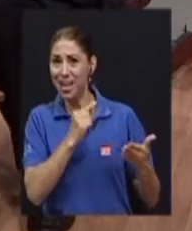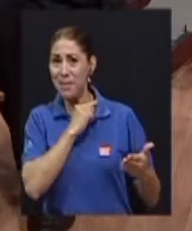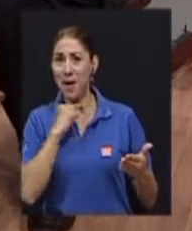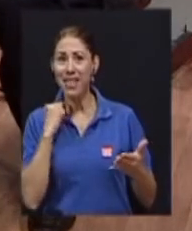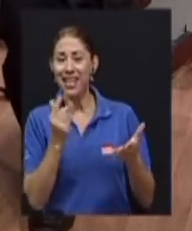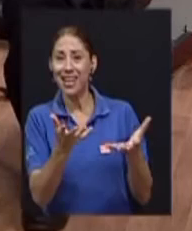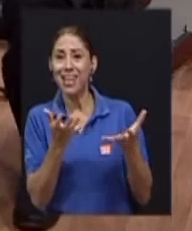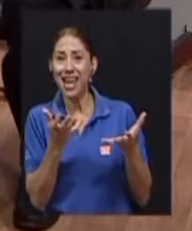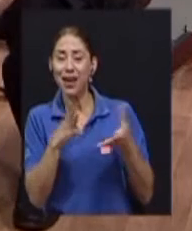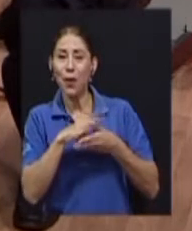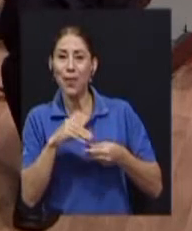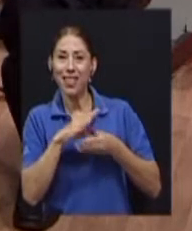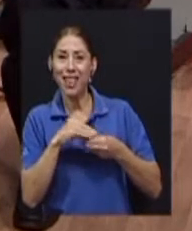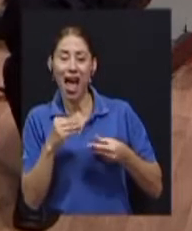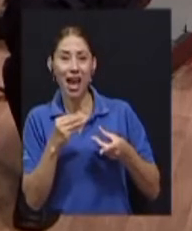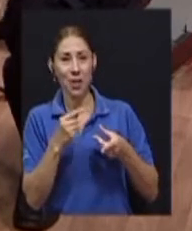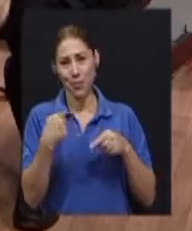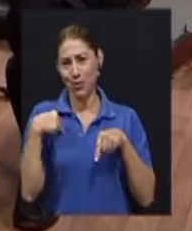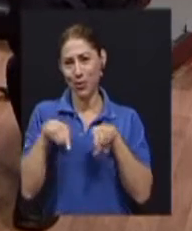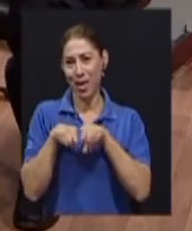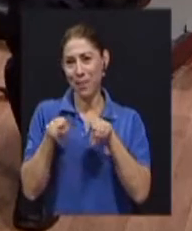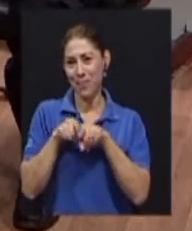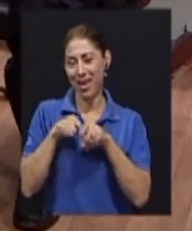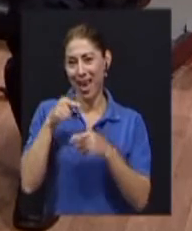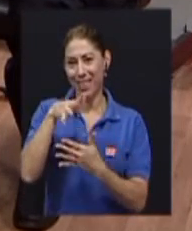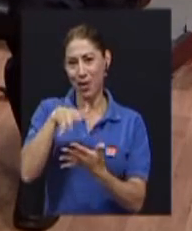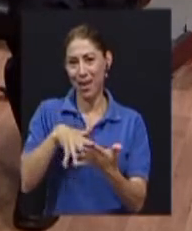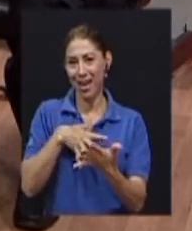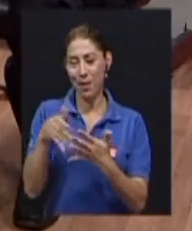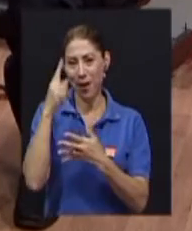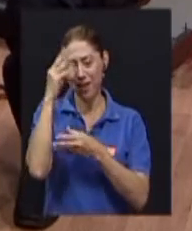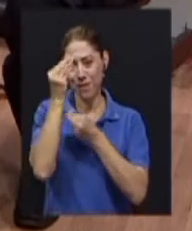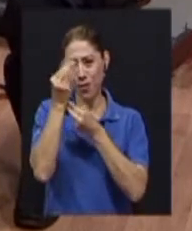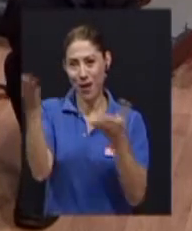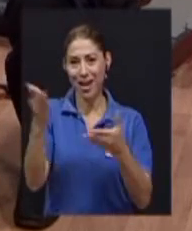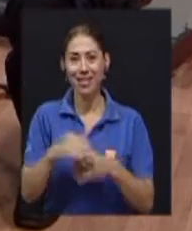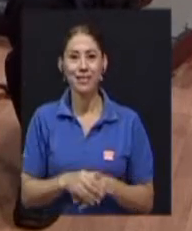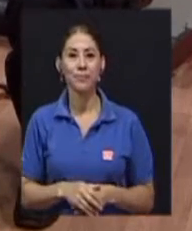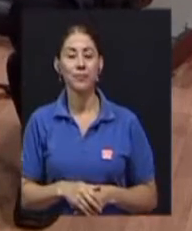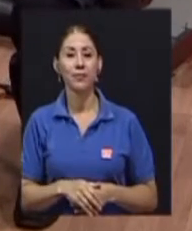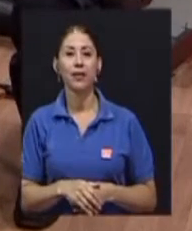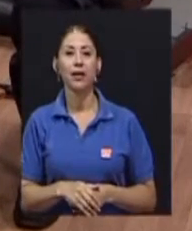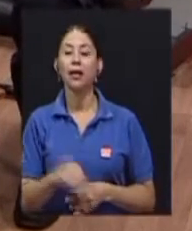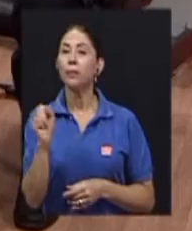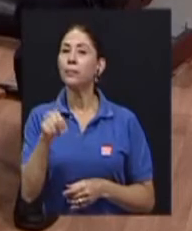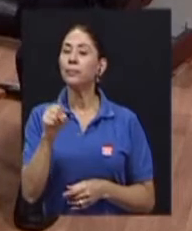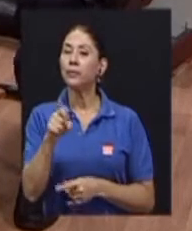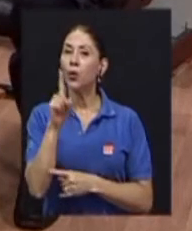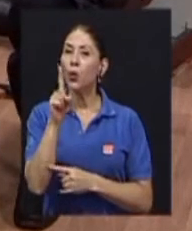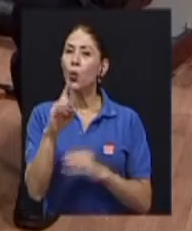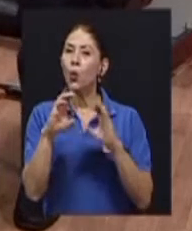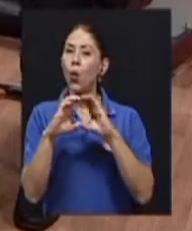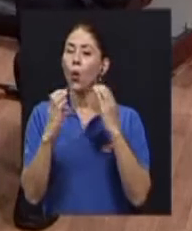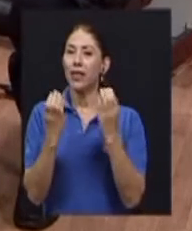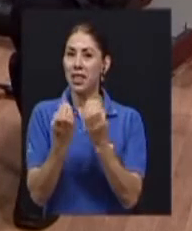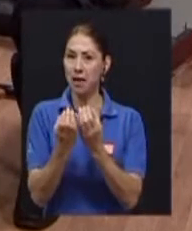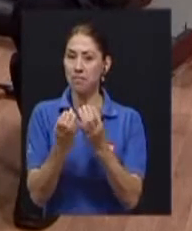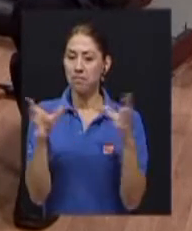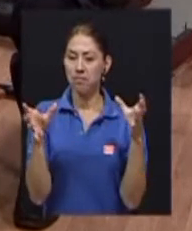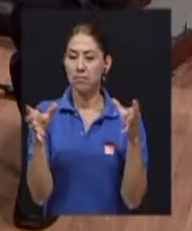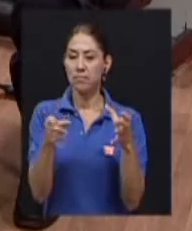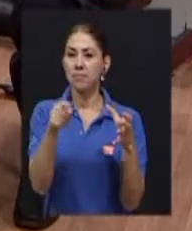yo también ando aquí el calendario para informarlas. Hay un comité que coordina